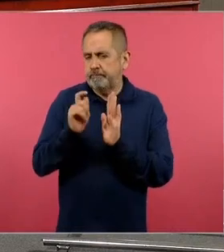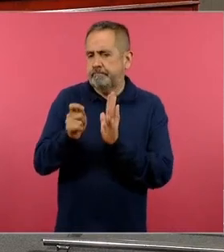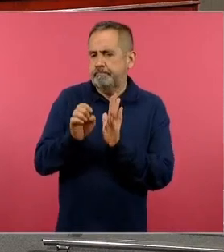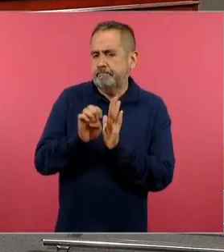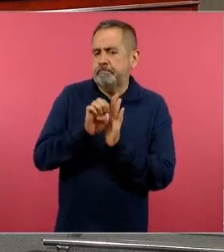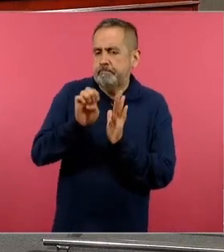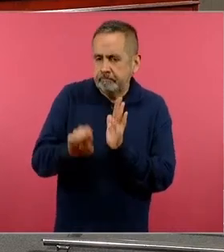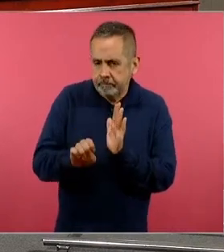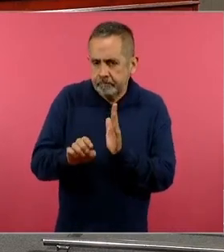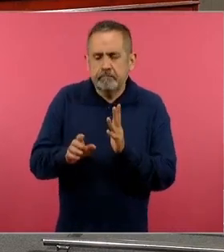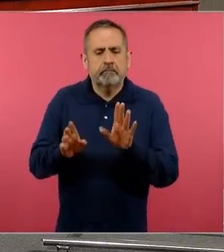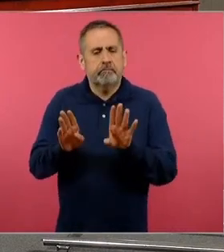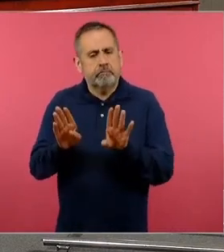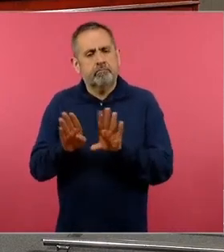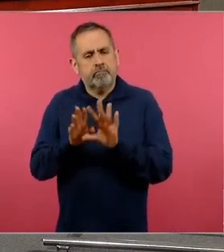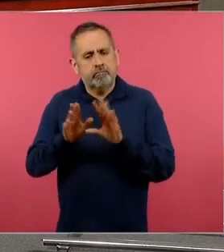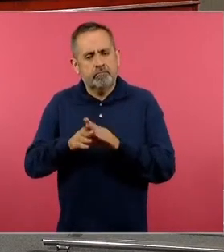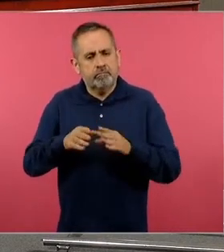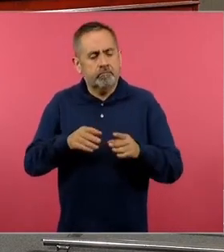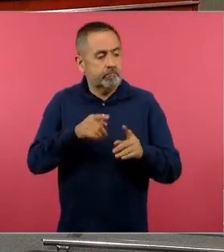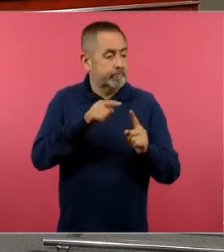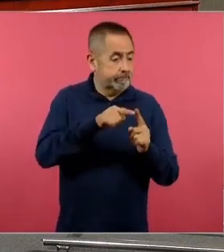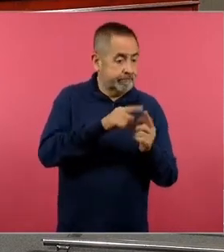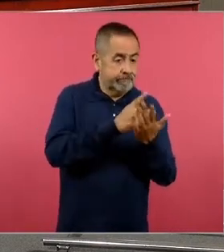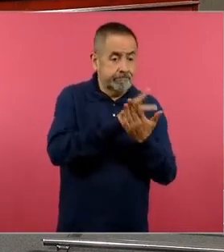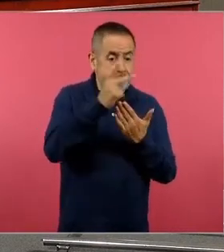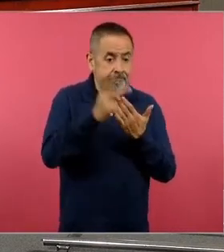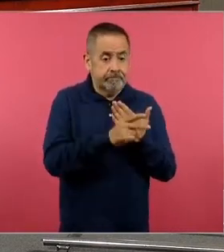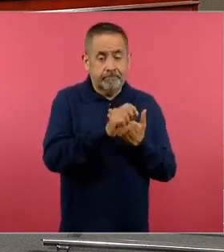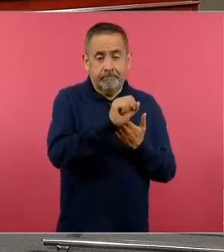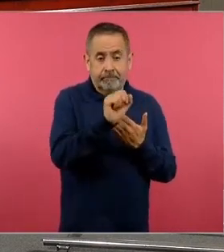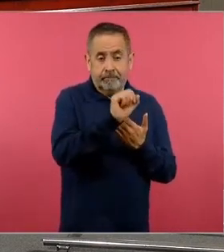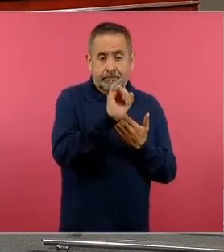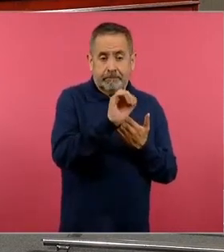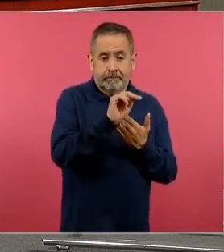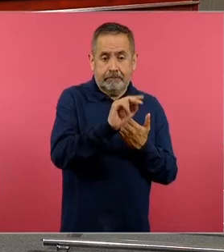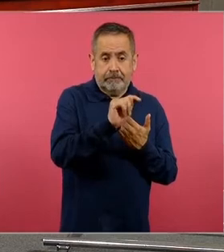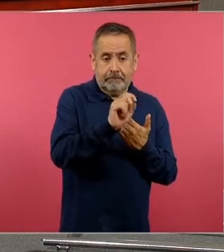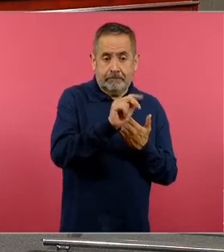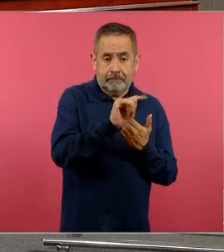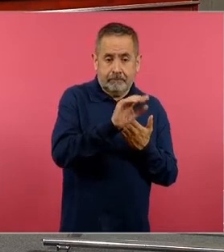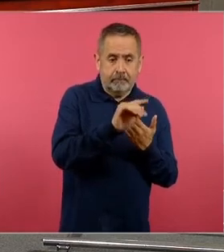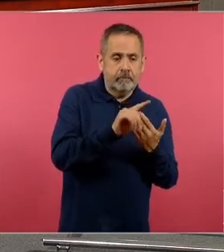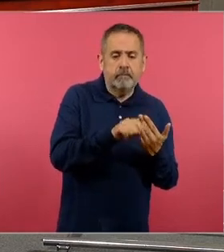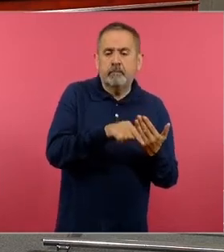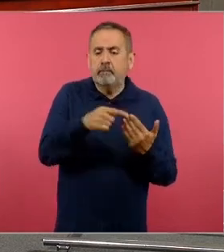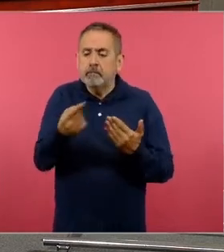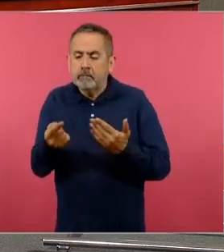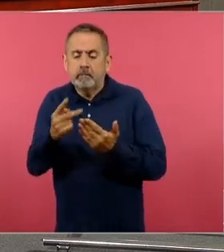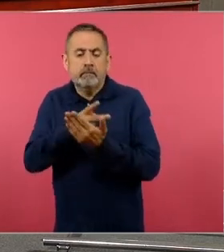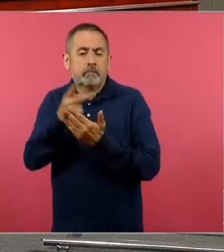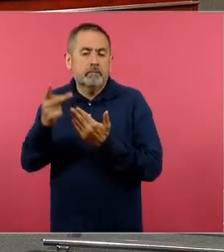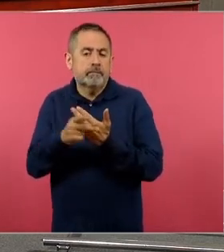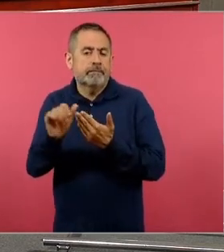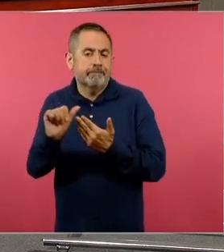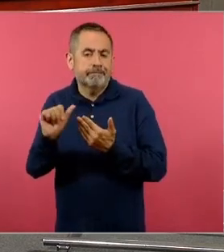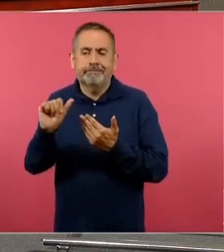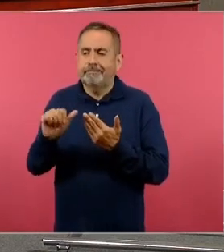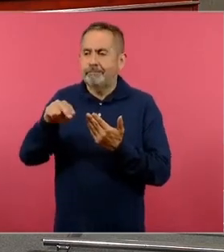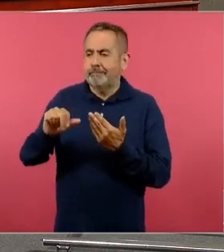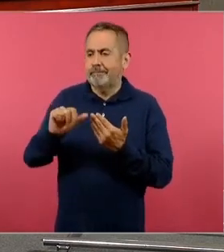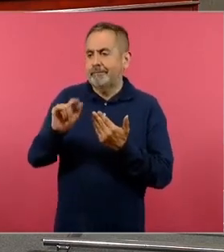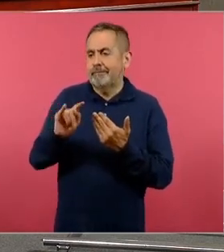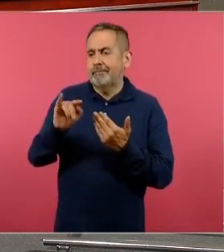bien tiene que ver con justo cómo pasamos del programa sintético al programa analítico como proceso de contextualización.